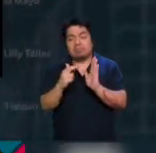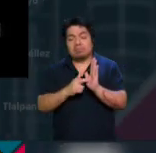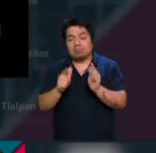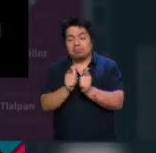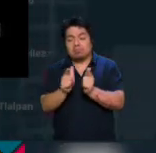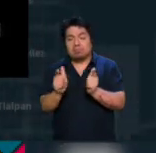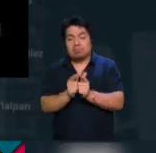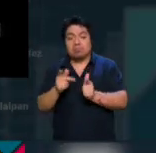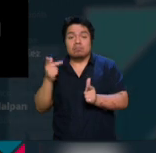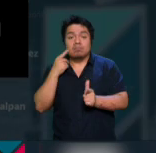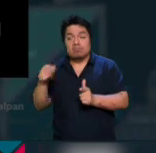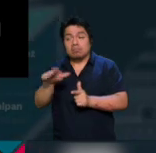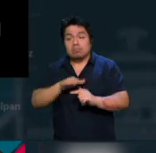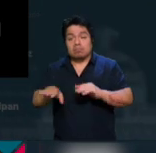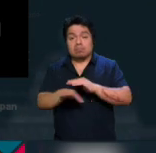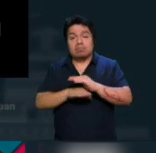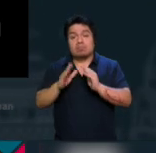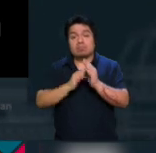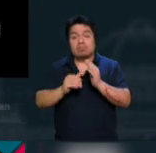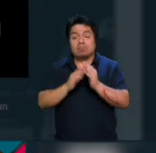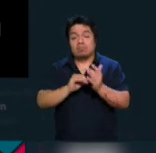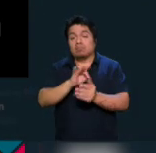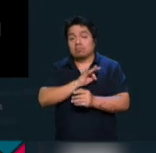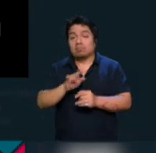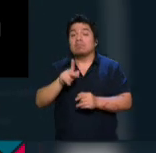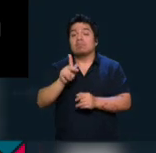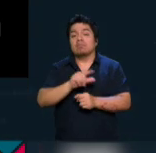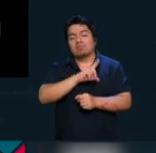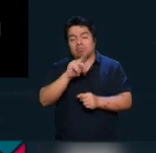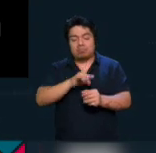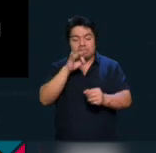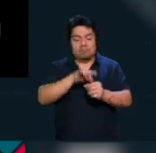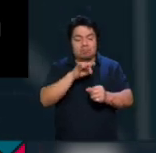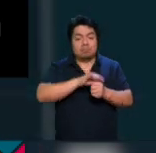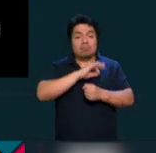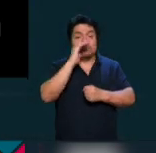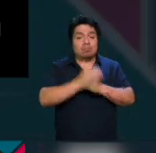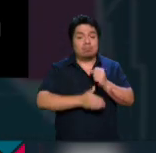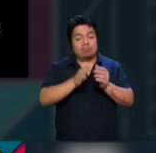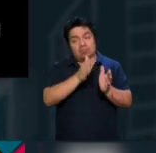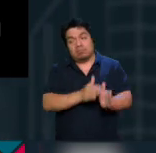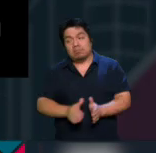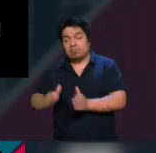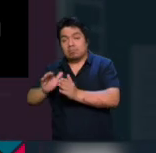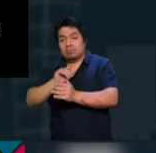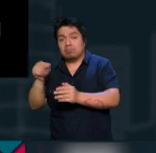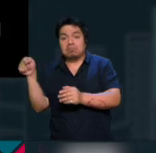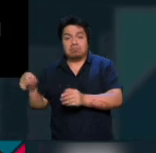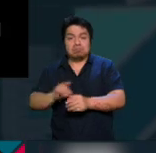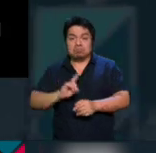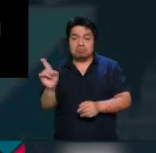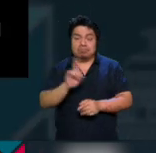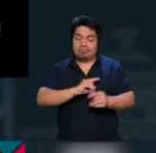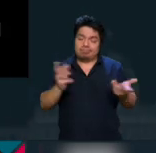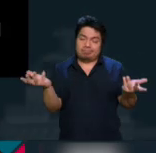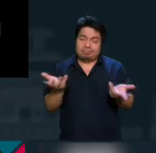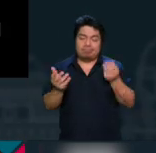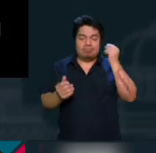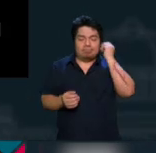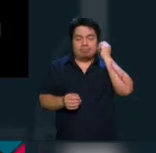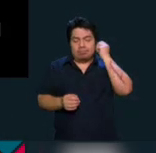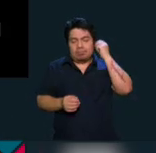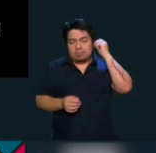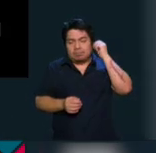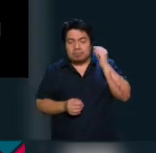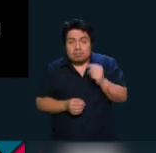cambios en los documentos básicos se pueden realizar únicamente al término del proceso electoral federal, lo cual no ocurrió en el caso del PRI.